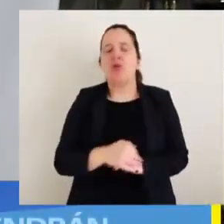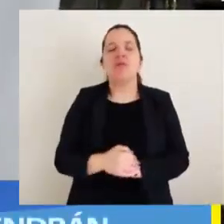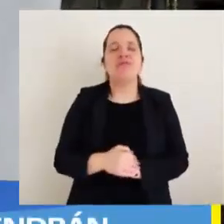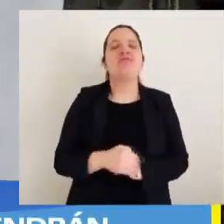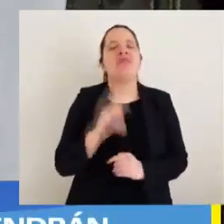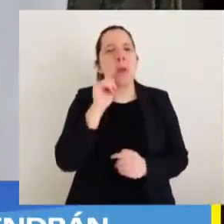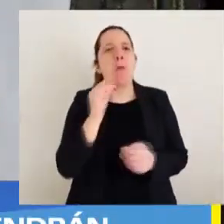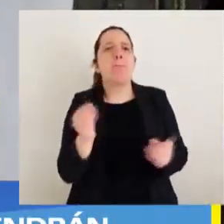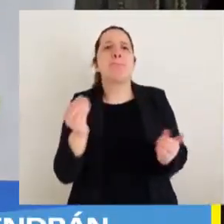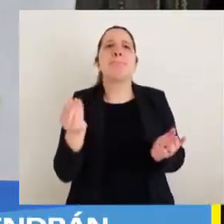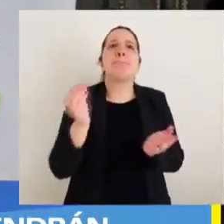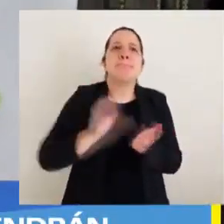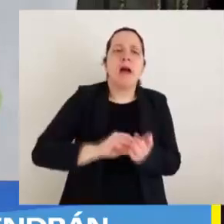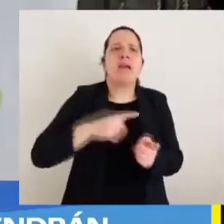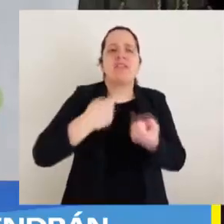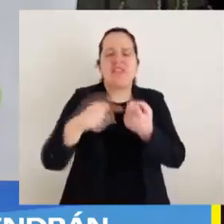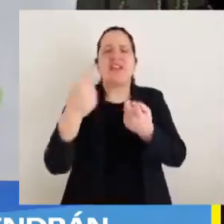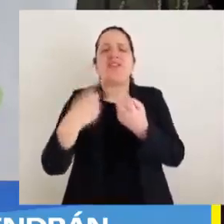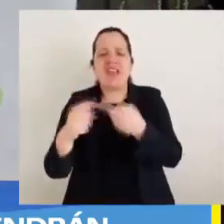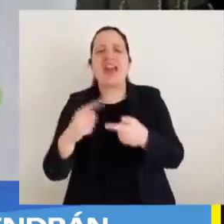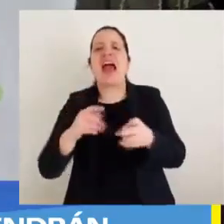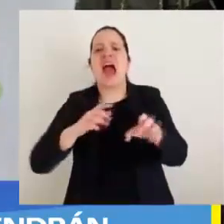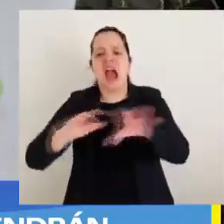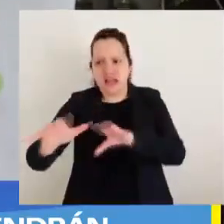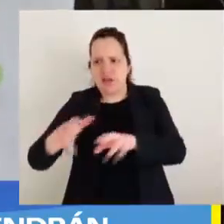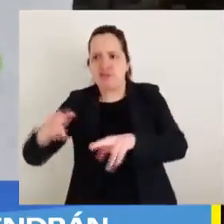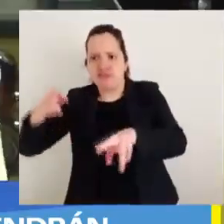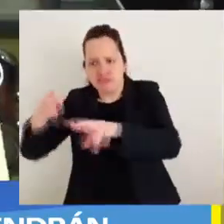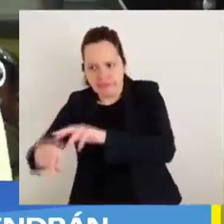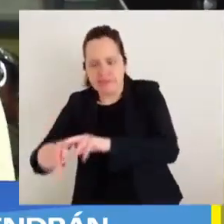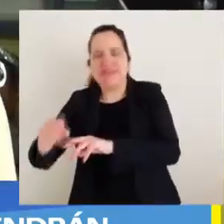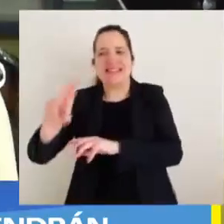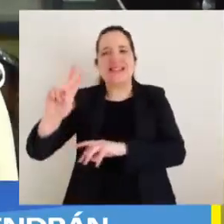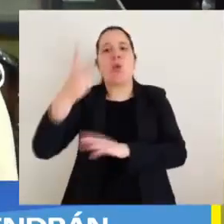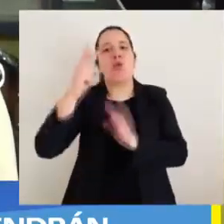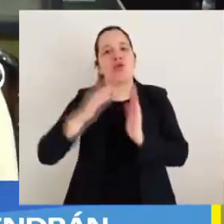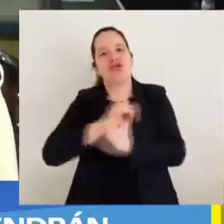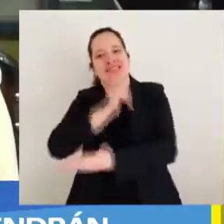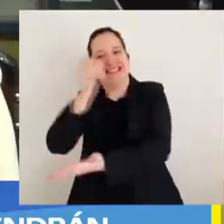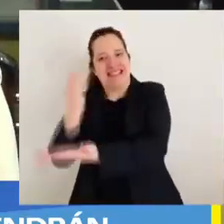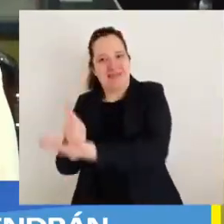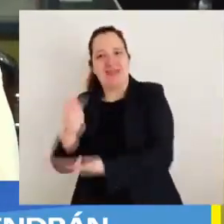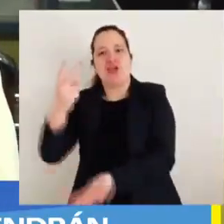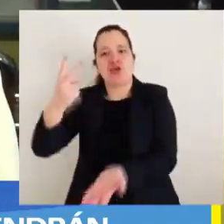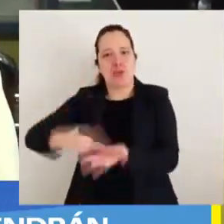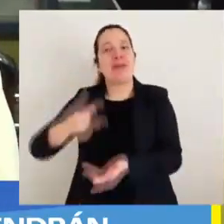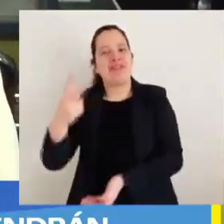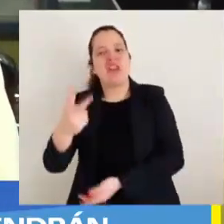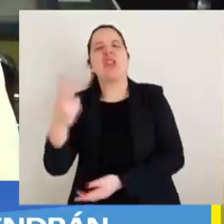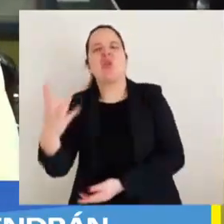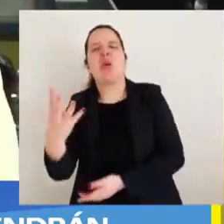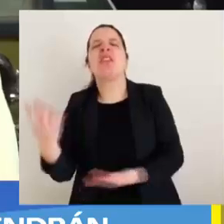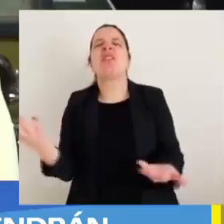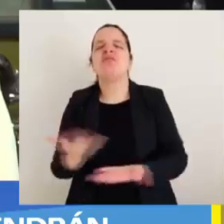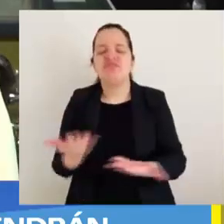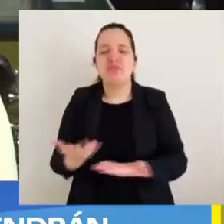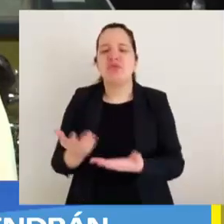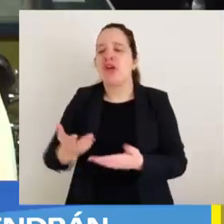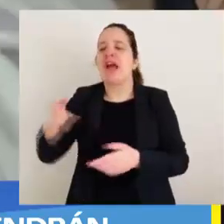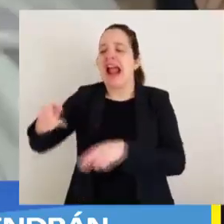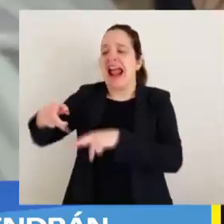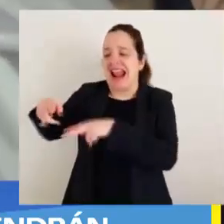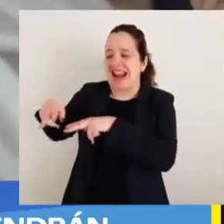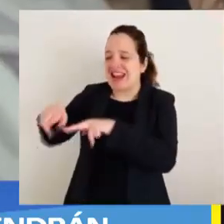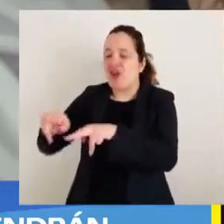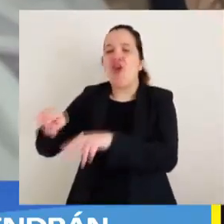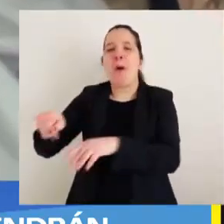a estas iniciativas otras dos obras que debieran iniciar sus trabajos durante el segundo semestre de este 2024, que son el proyecto Borde